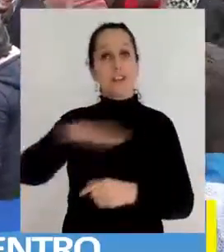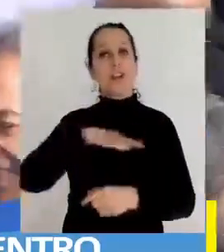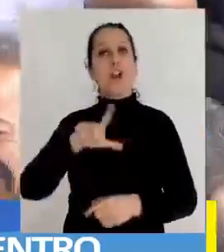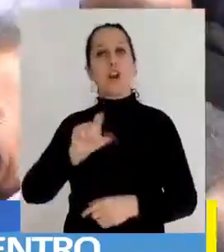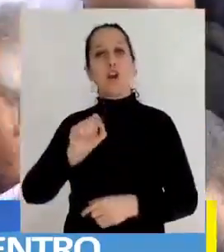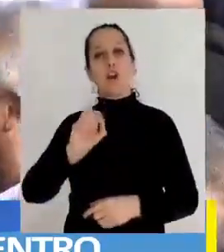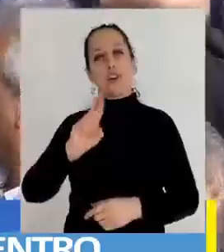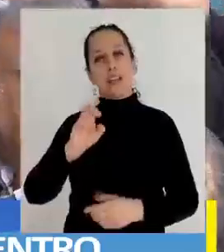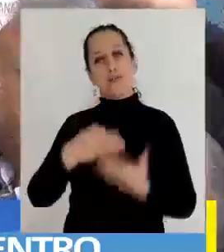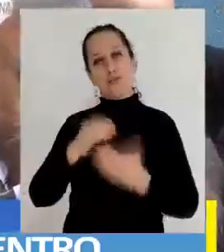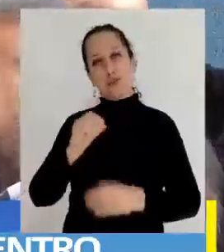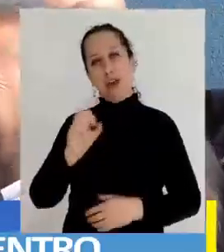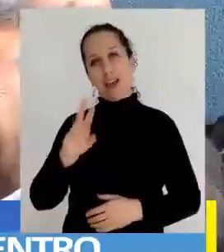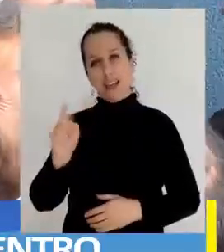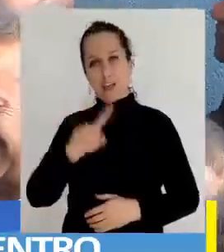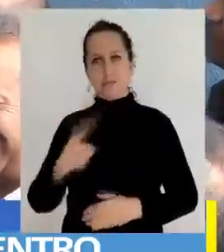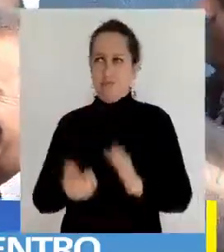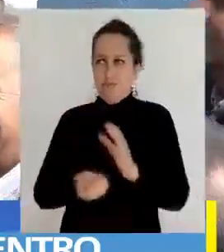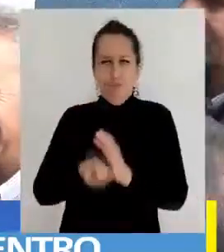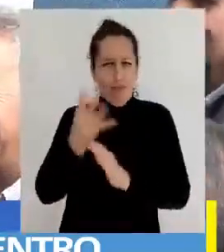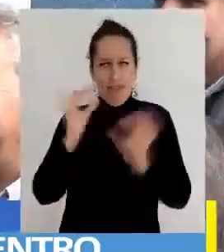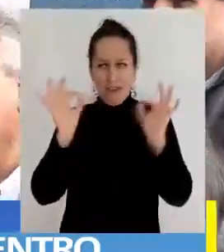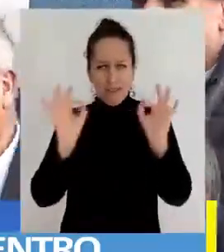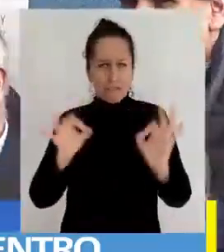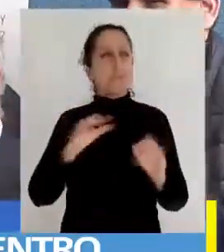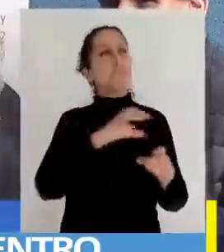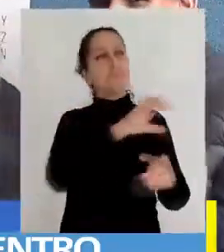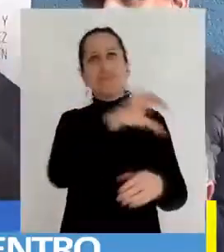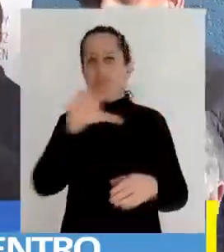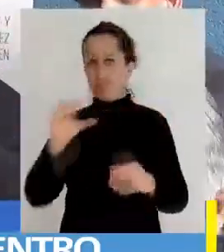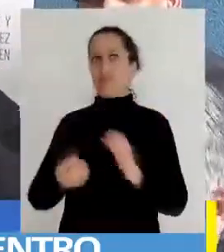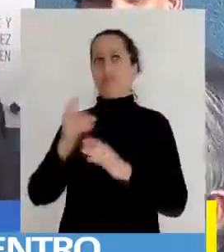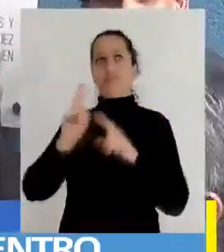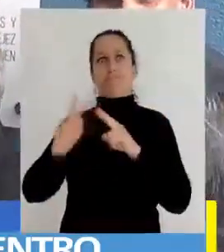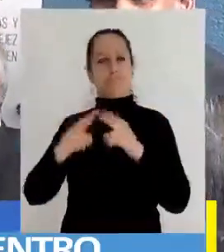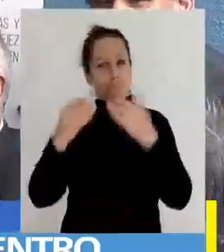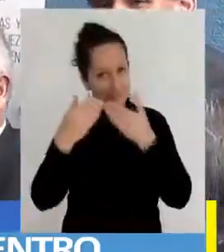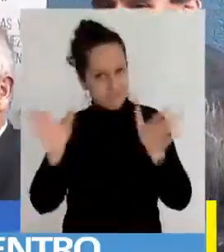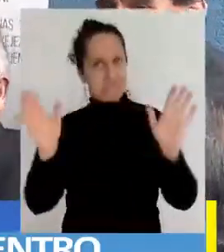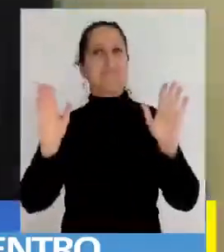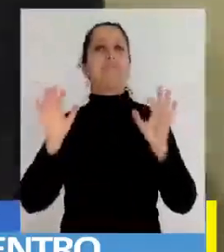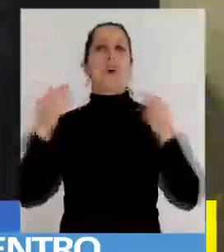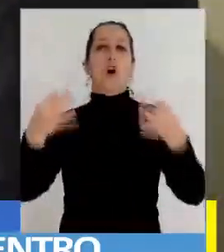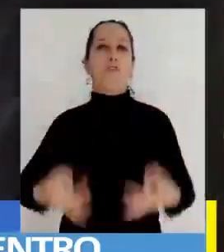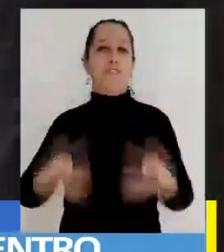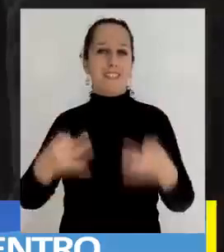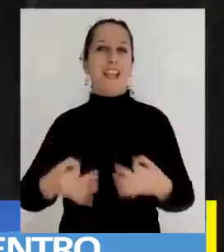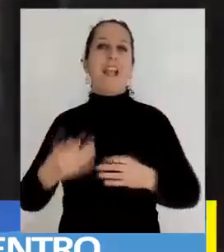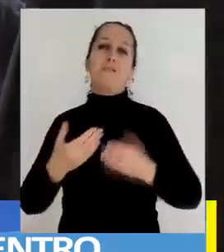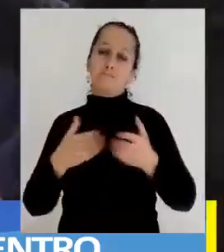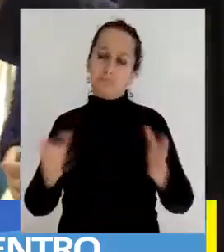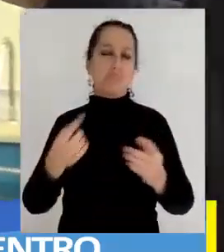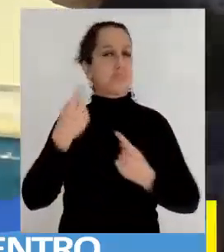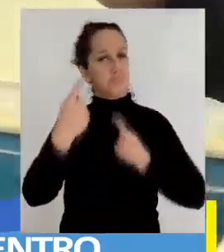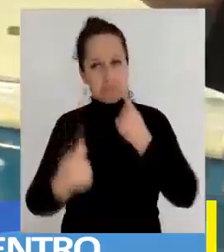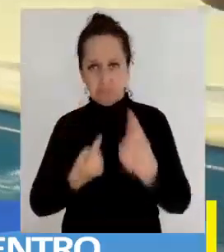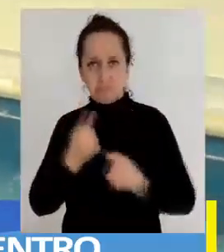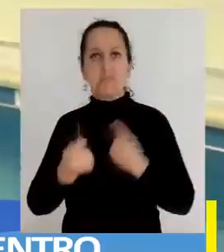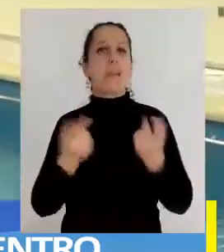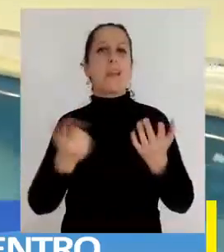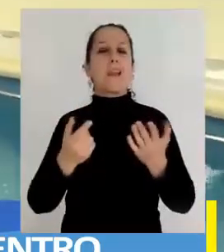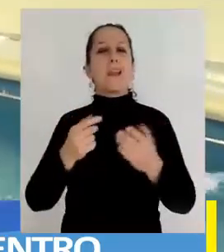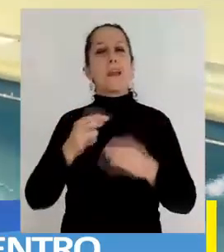Arenas. El más moderno de los terrecintos que funcionan en Concepción, el que abrió sus puertas de manera oficial para brindar